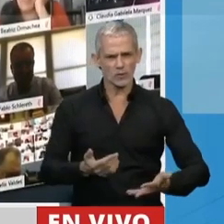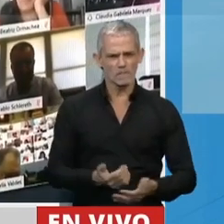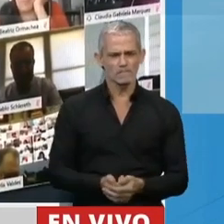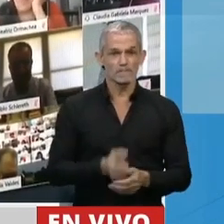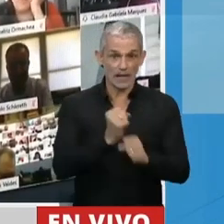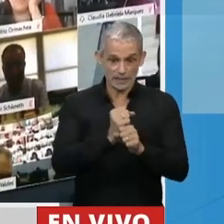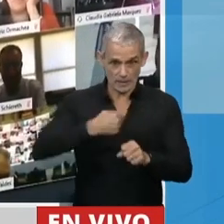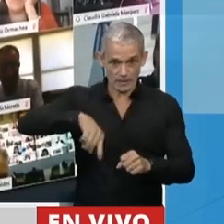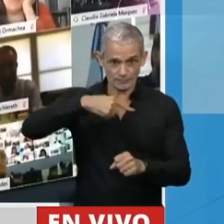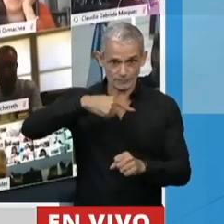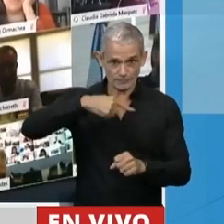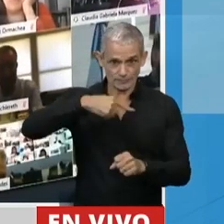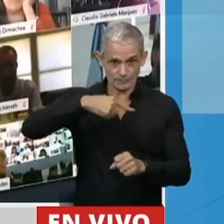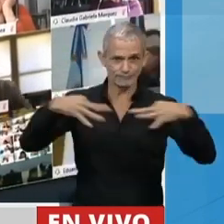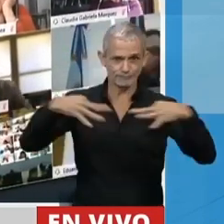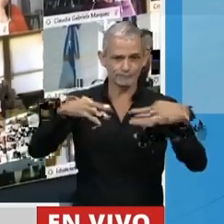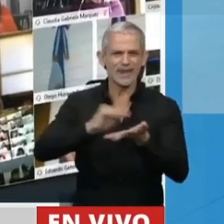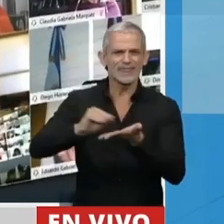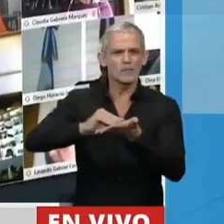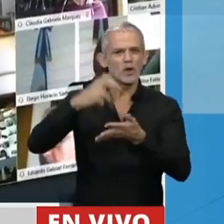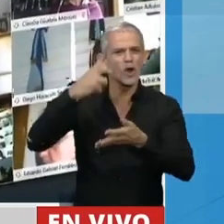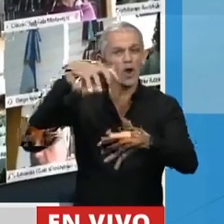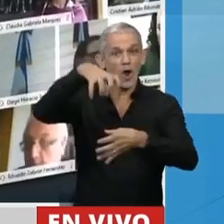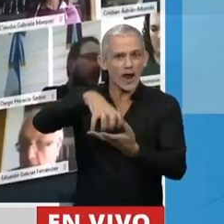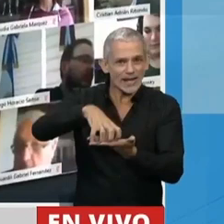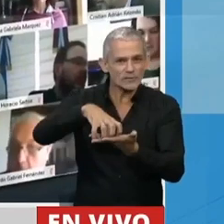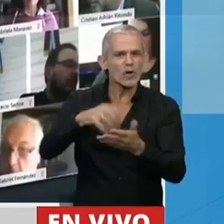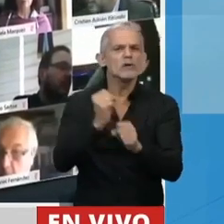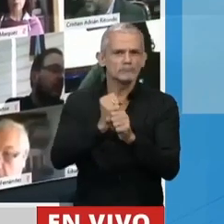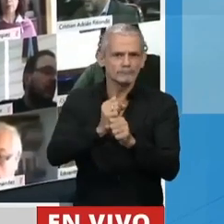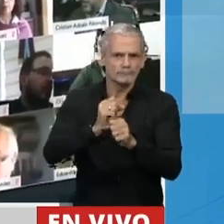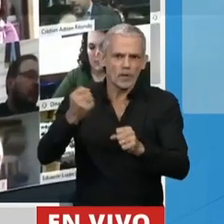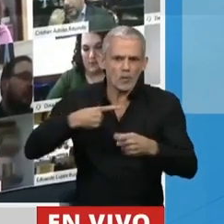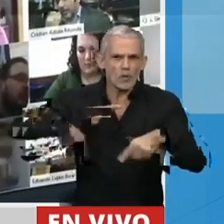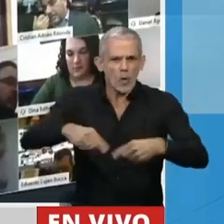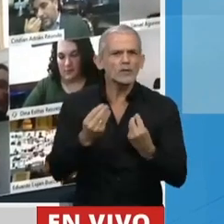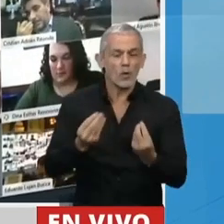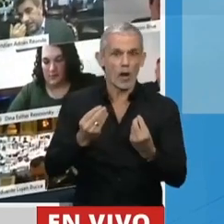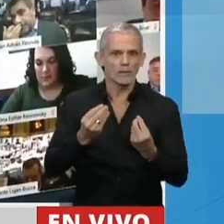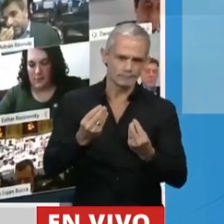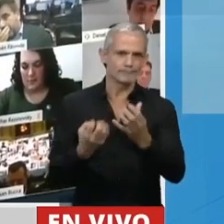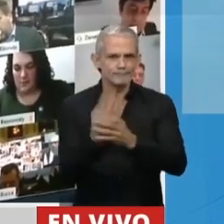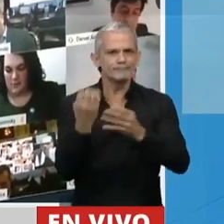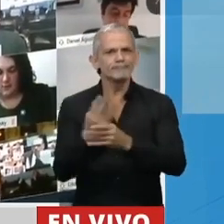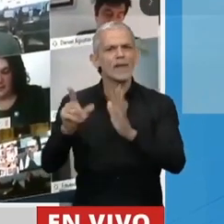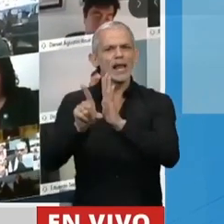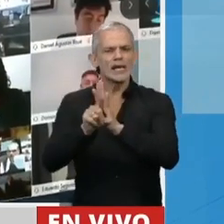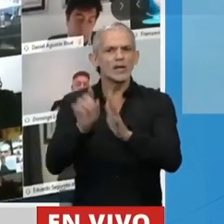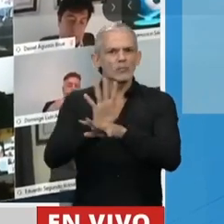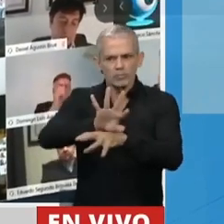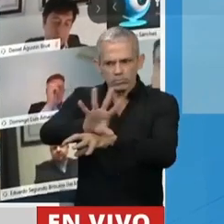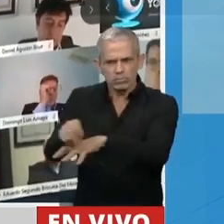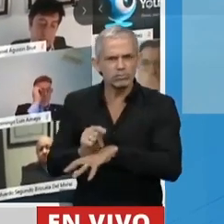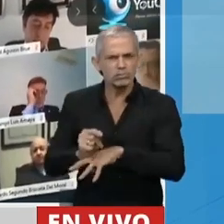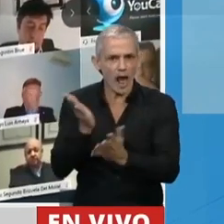es función nuestra en muchísimos aspectos ocuparnos de la sanción de leyes. Nos han robado